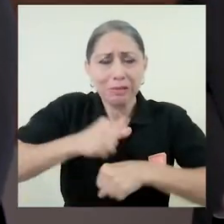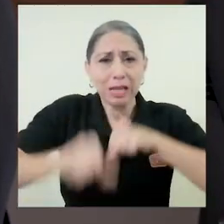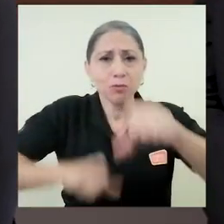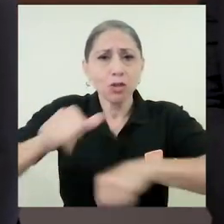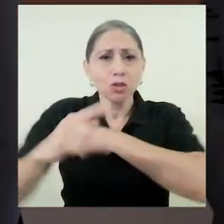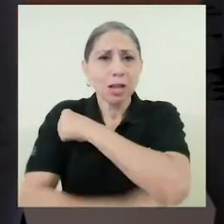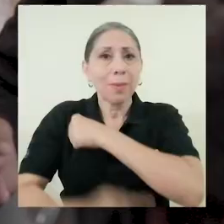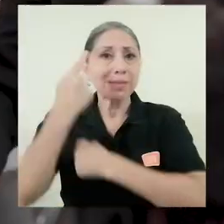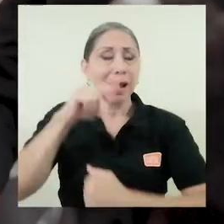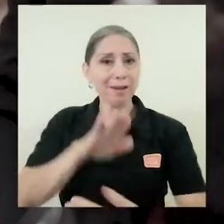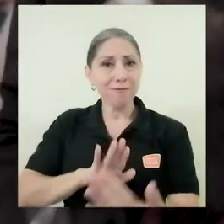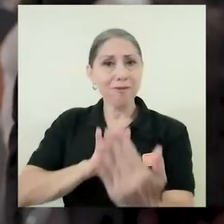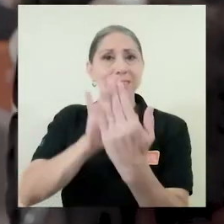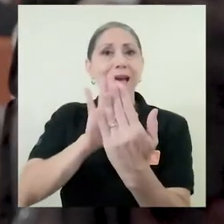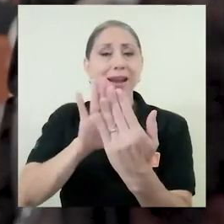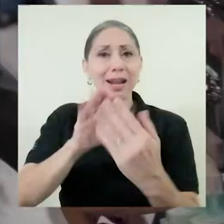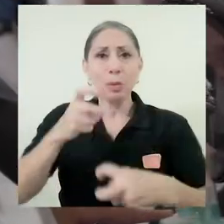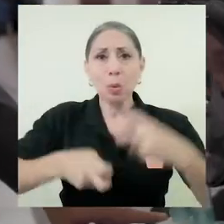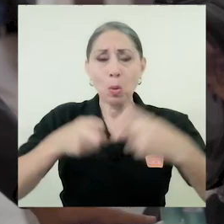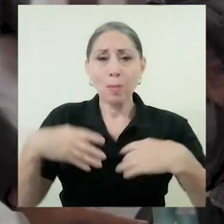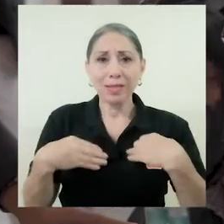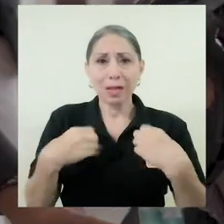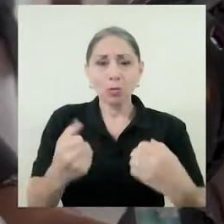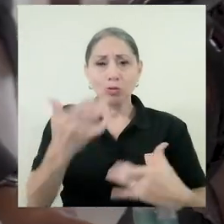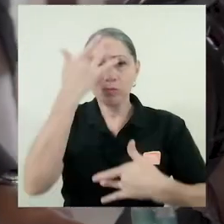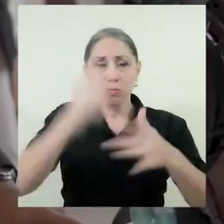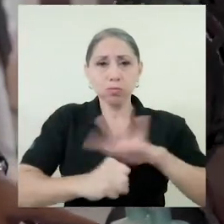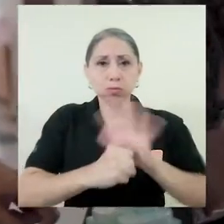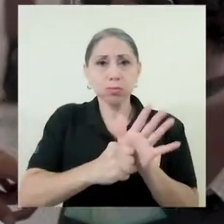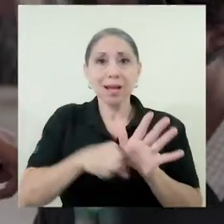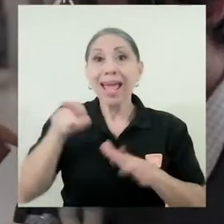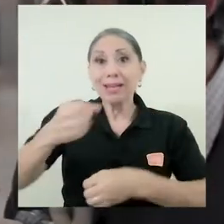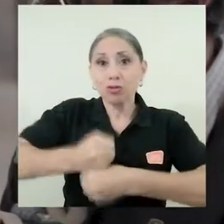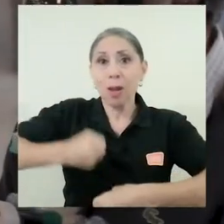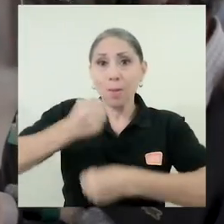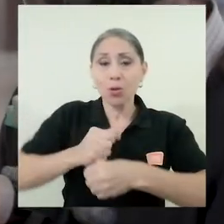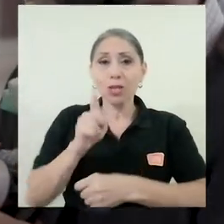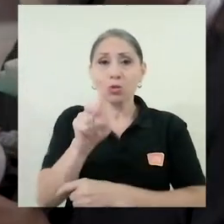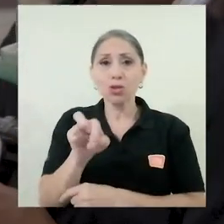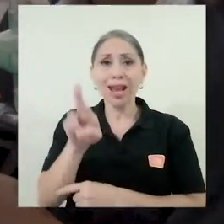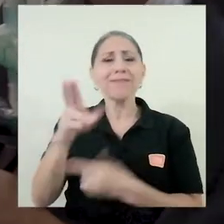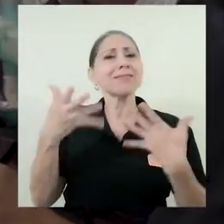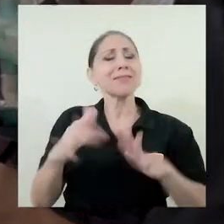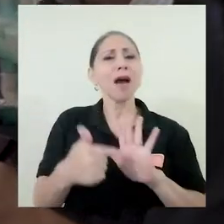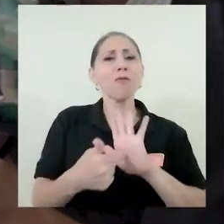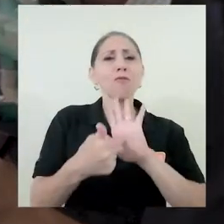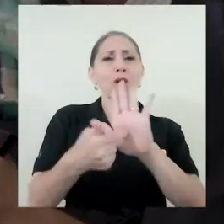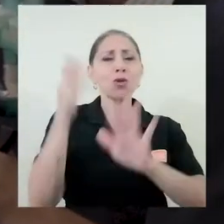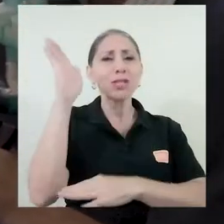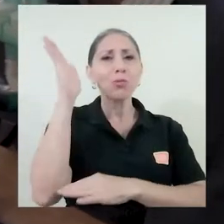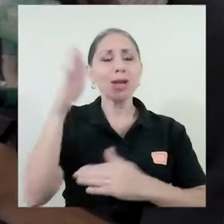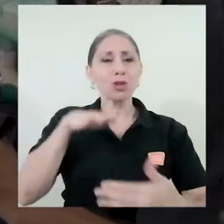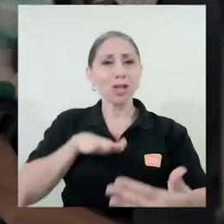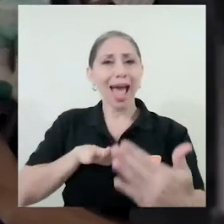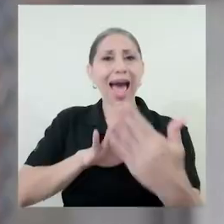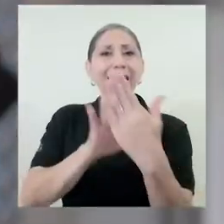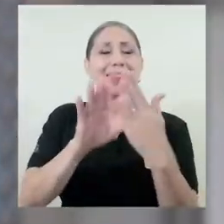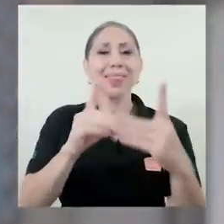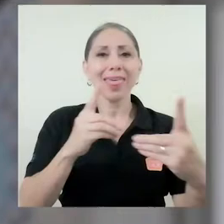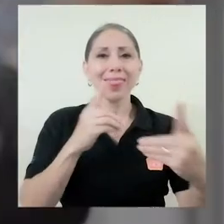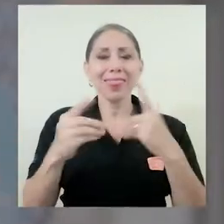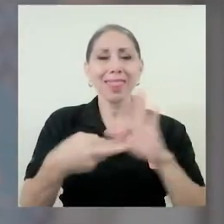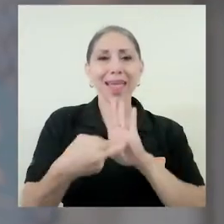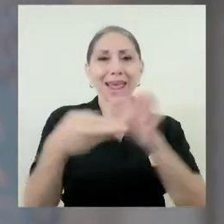crisis sanitaria. Estos aportes de la UCR fueron expuestos ante la delegación del gobierno que visitó la UCR el pasado